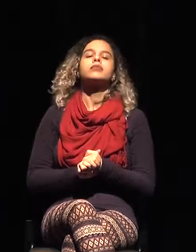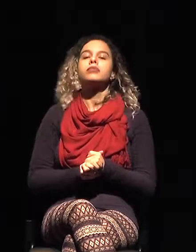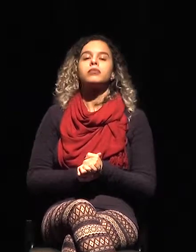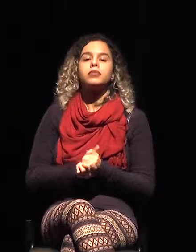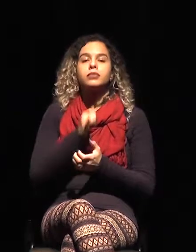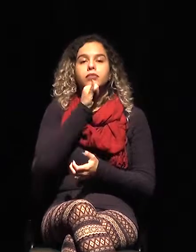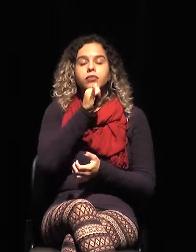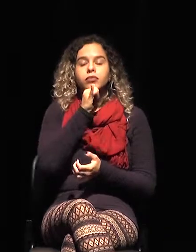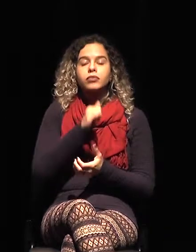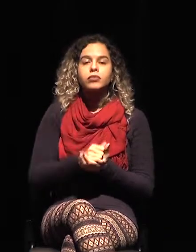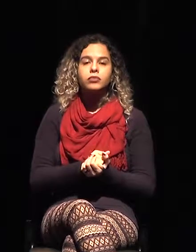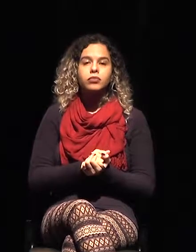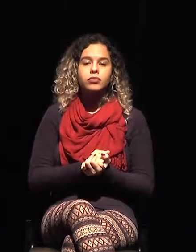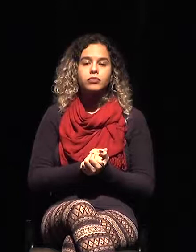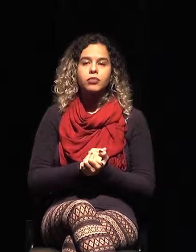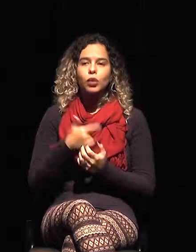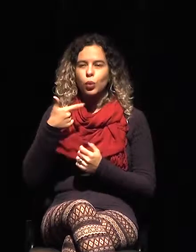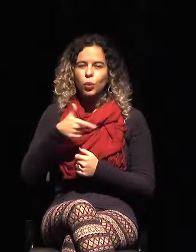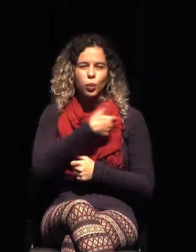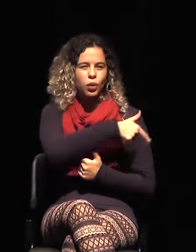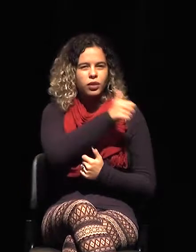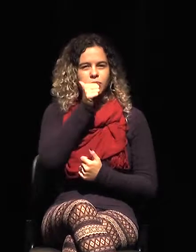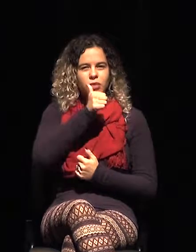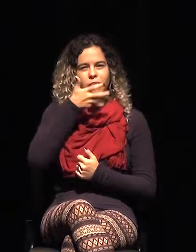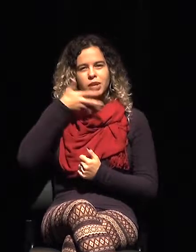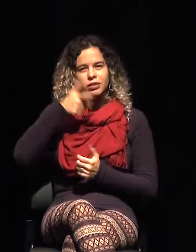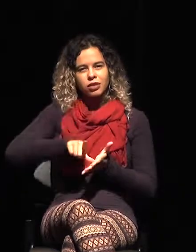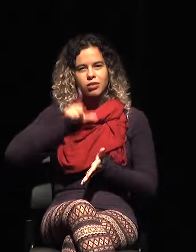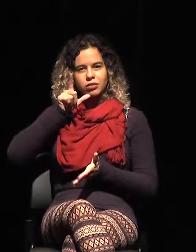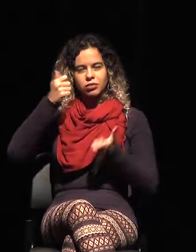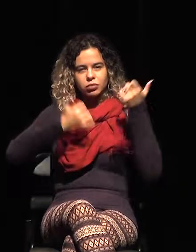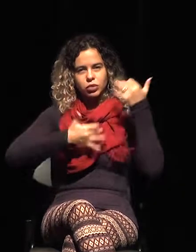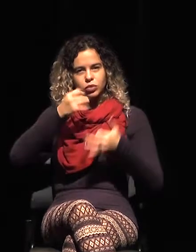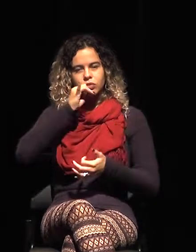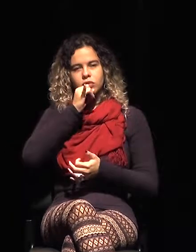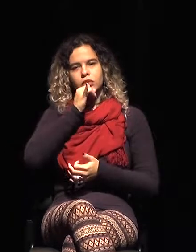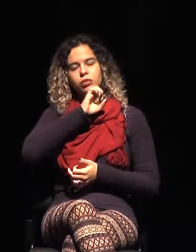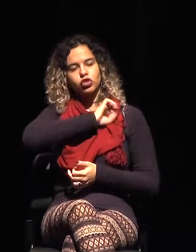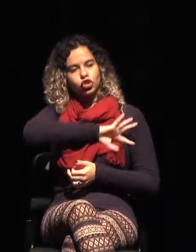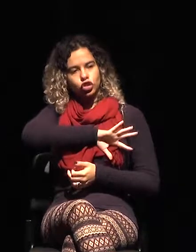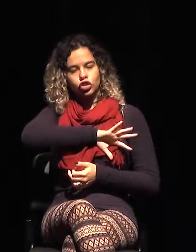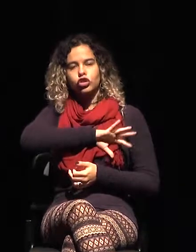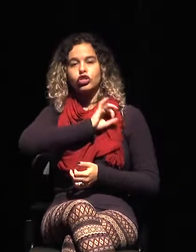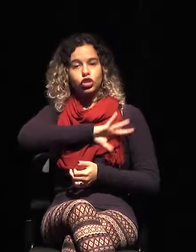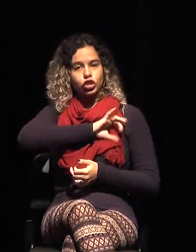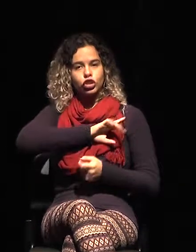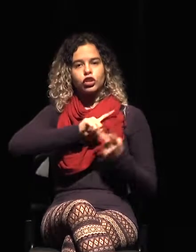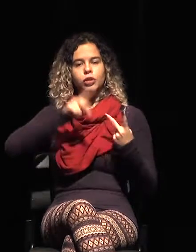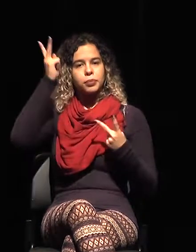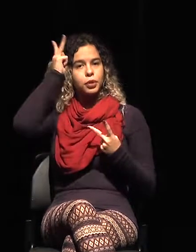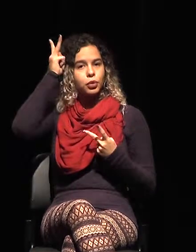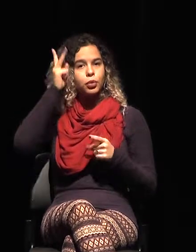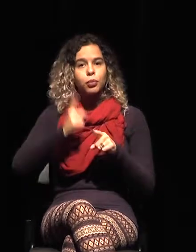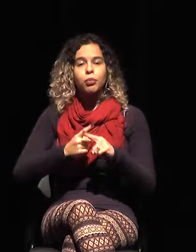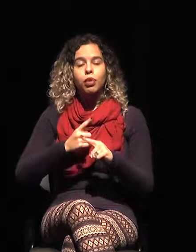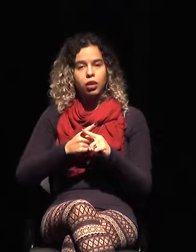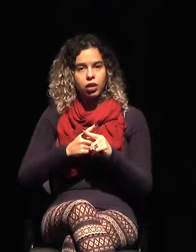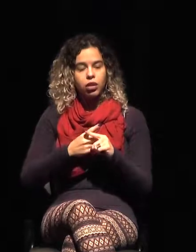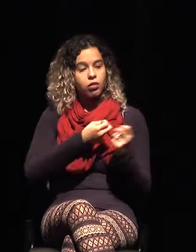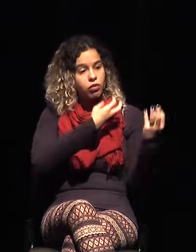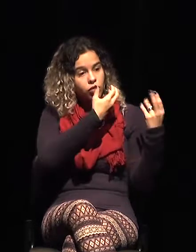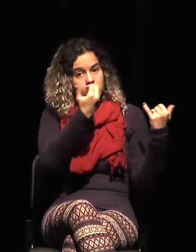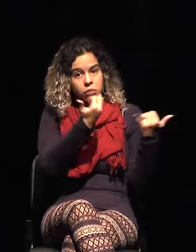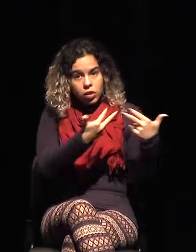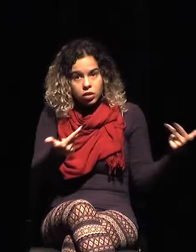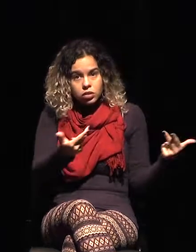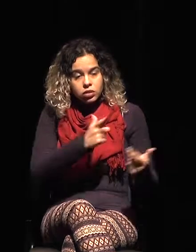que me antecedieron, también Chile y Perú. Cualquier información que se sepa sobre la salida de bienes culturales